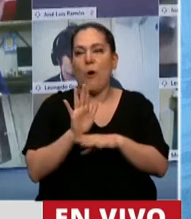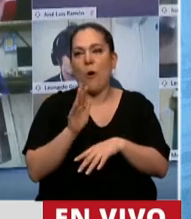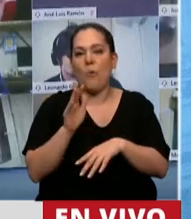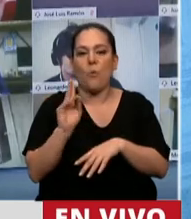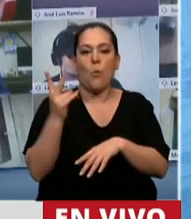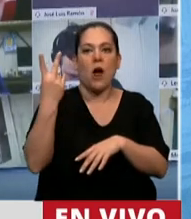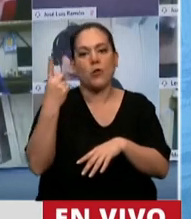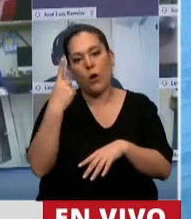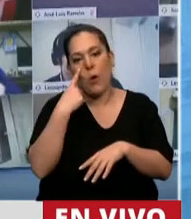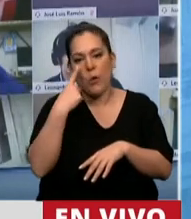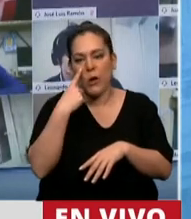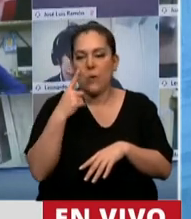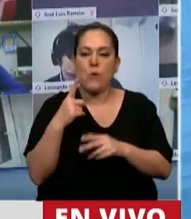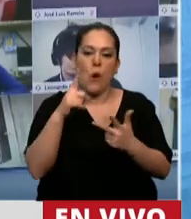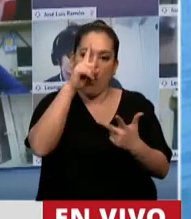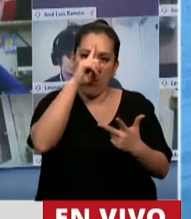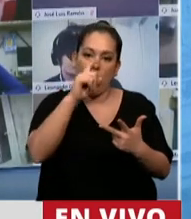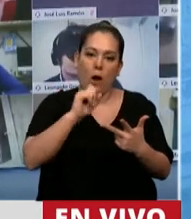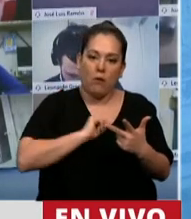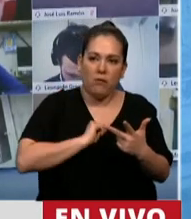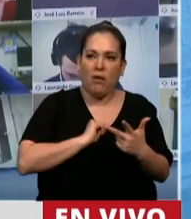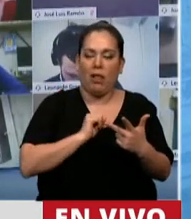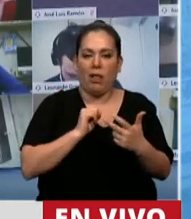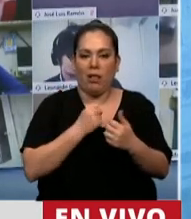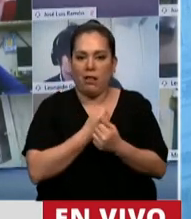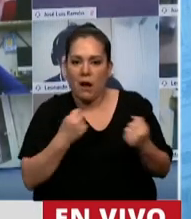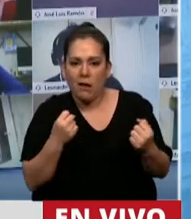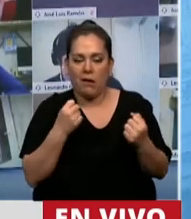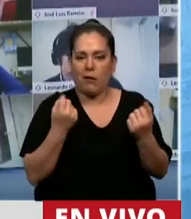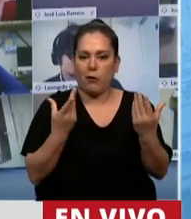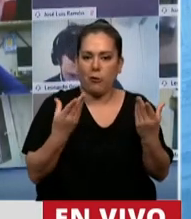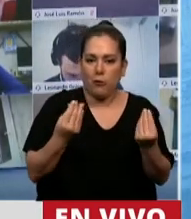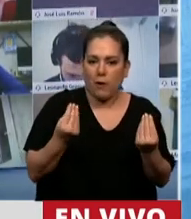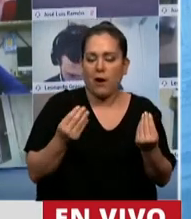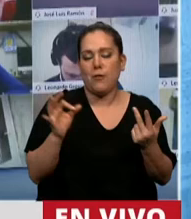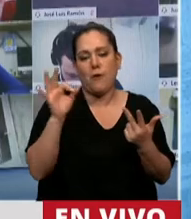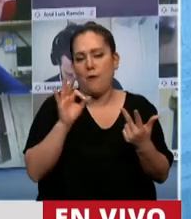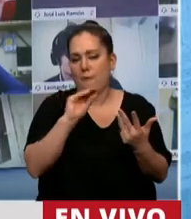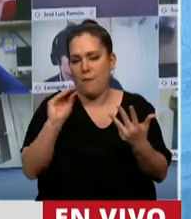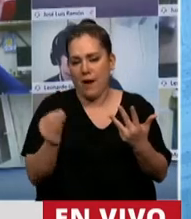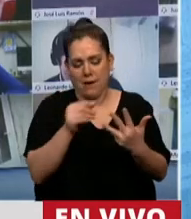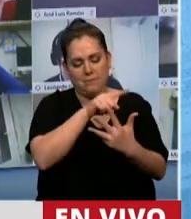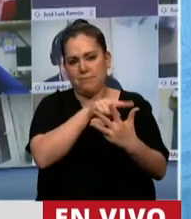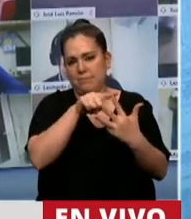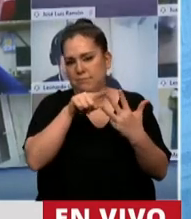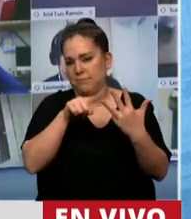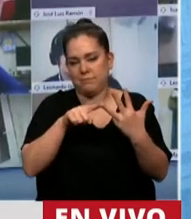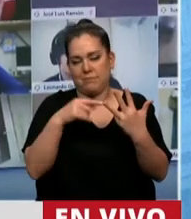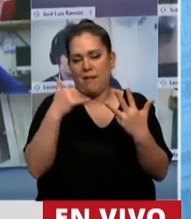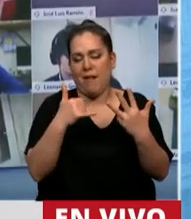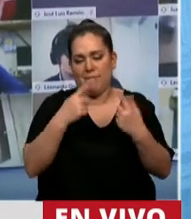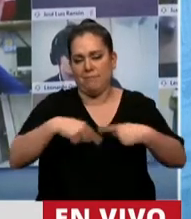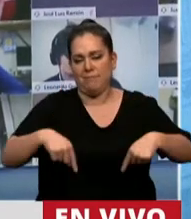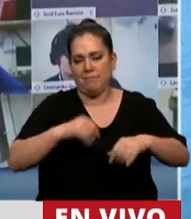como un valiente cobarde o como un exitoso fracaso. Miren, durante todas estas horas hay mucha